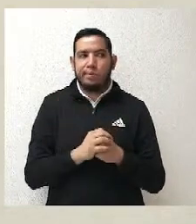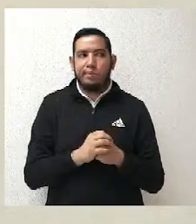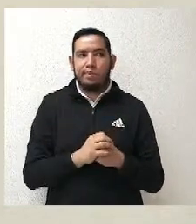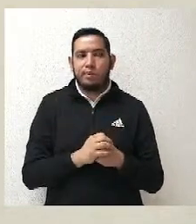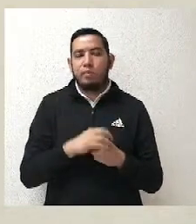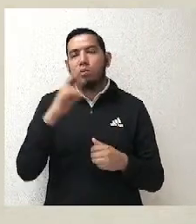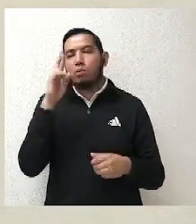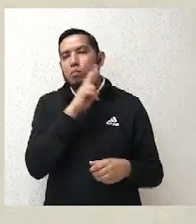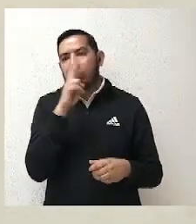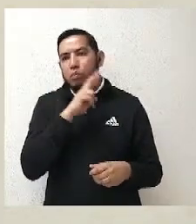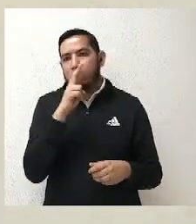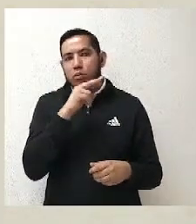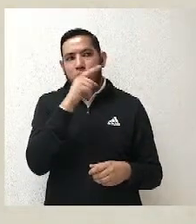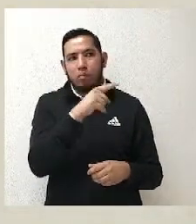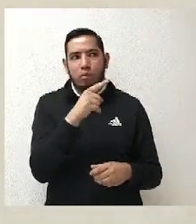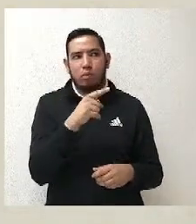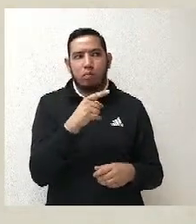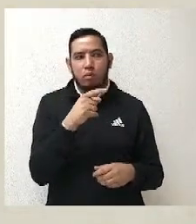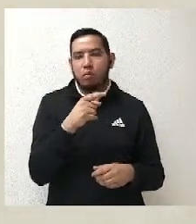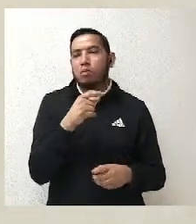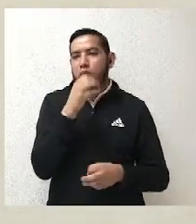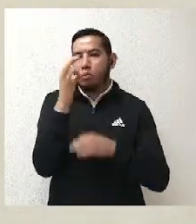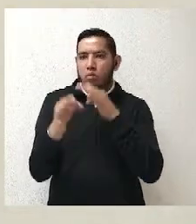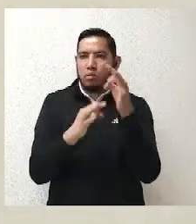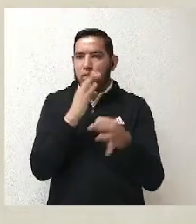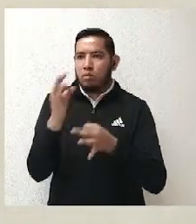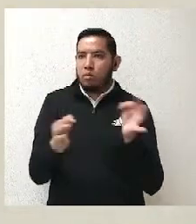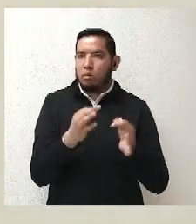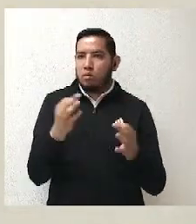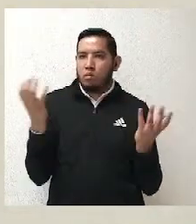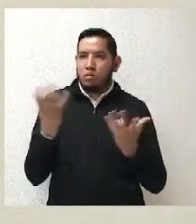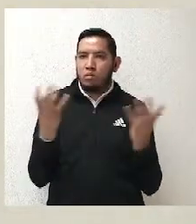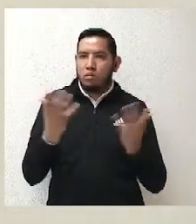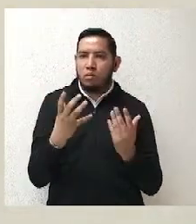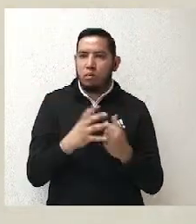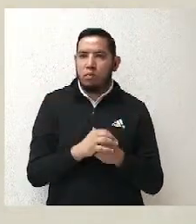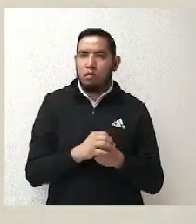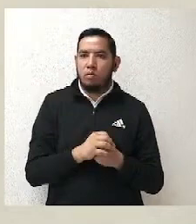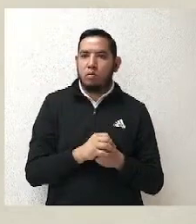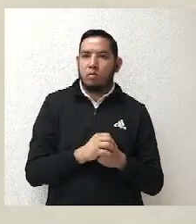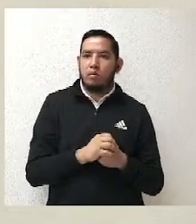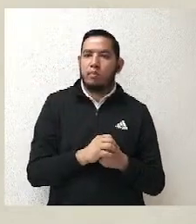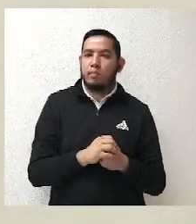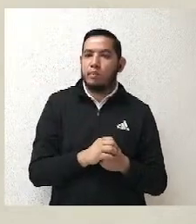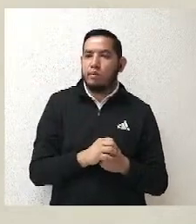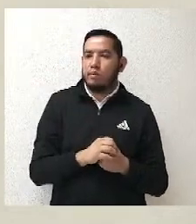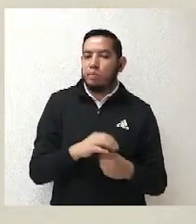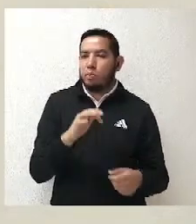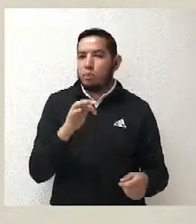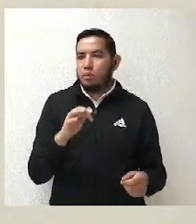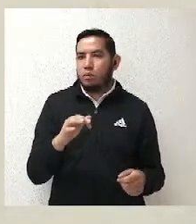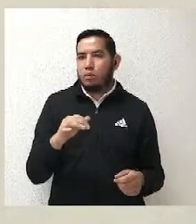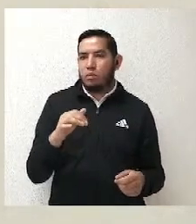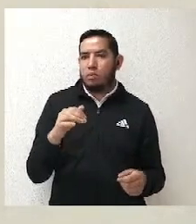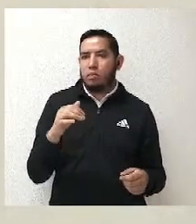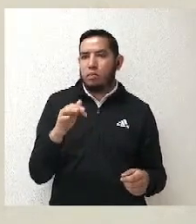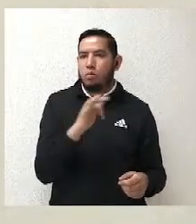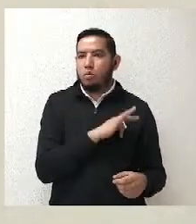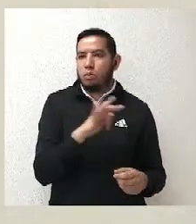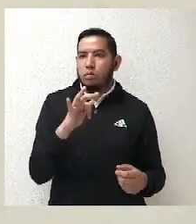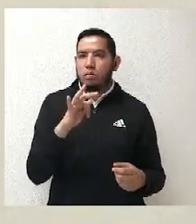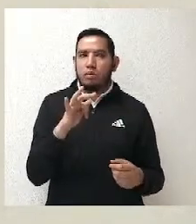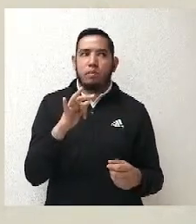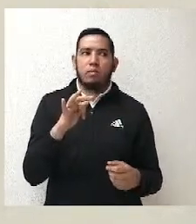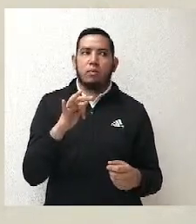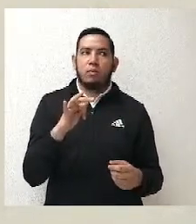puntos que hasta que te lo platican, te das cuenta de la importancia de darle un poquito más de análisis a ese tipo de cuestiones.